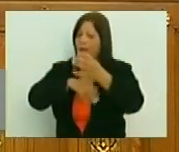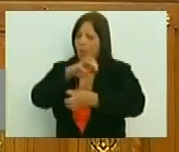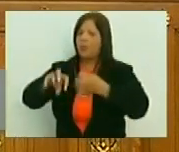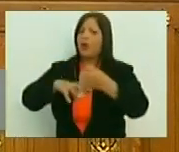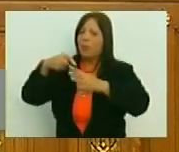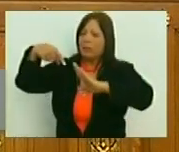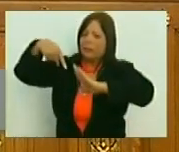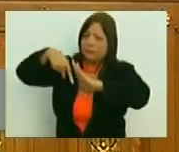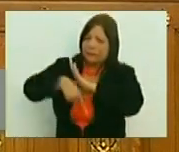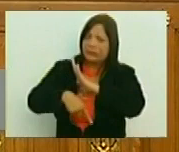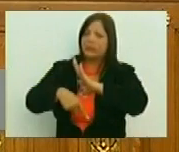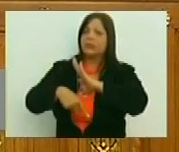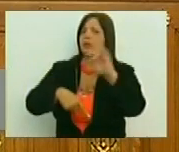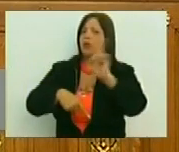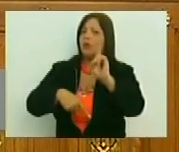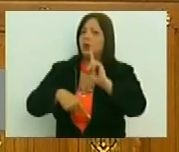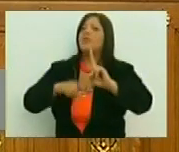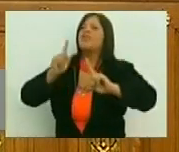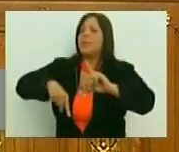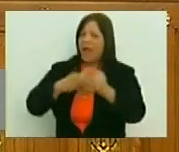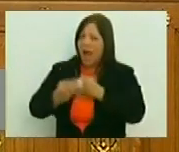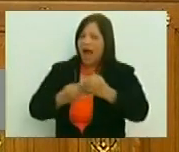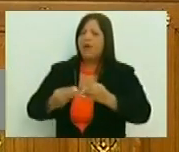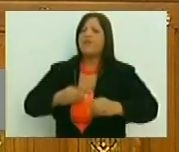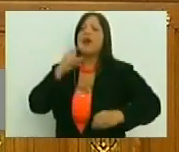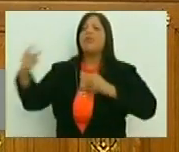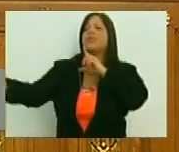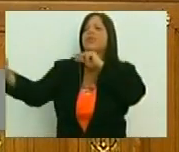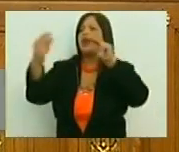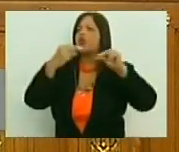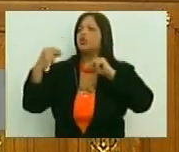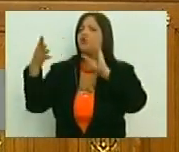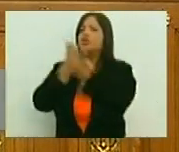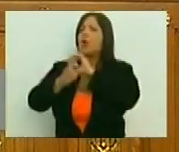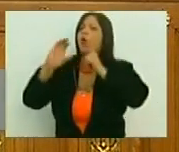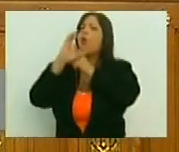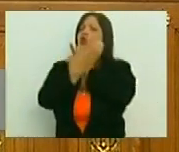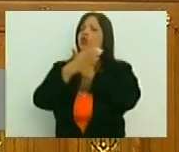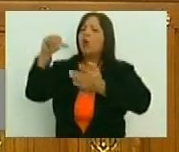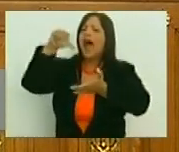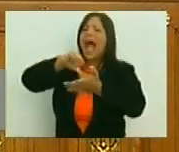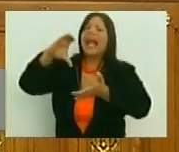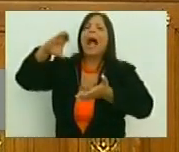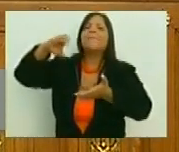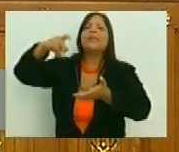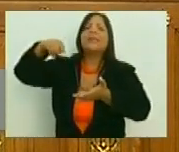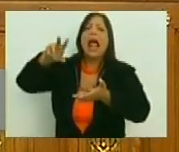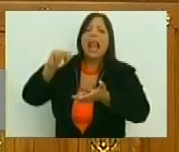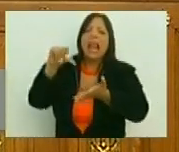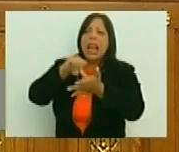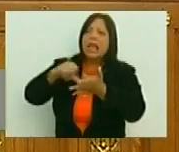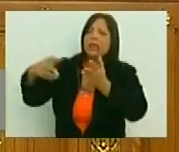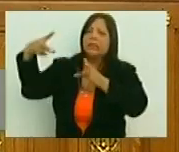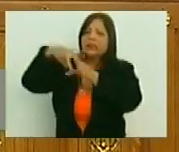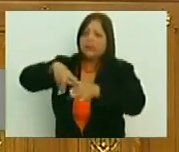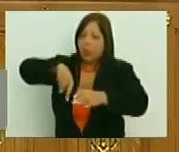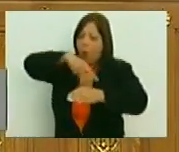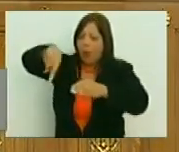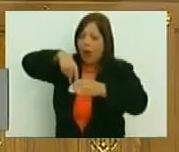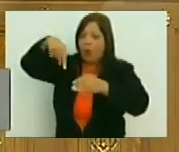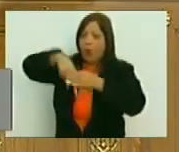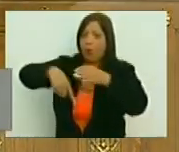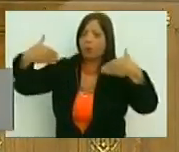hundidos, sino a realizar, una gran discusión, sobre la cultura capitalista, que nos condujo a este hueco,